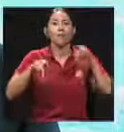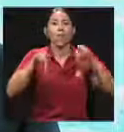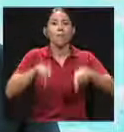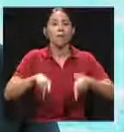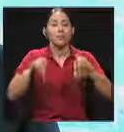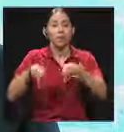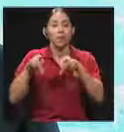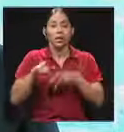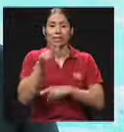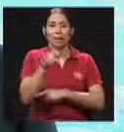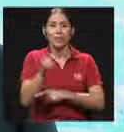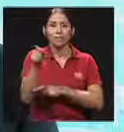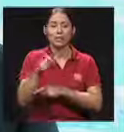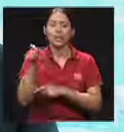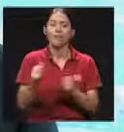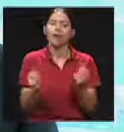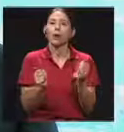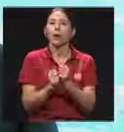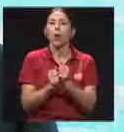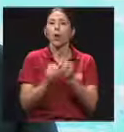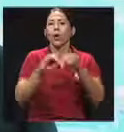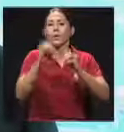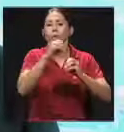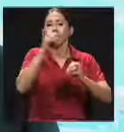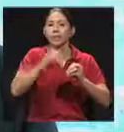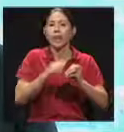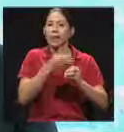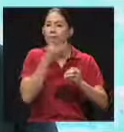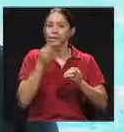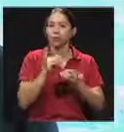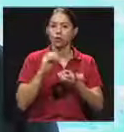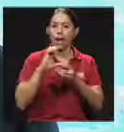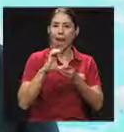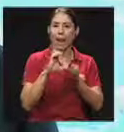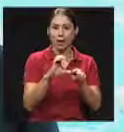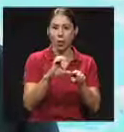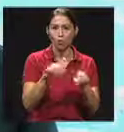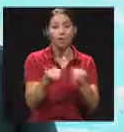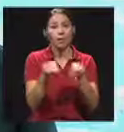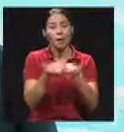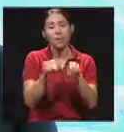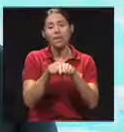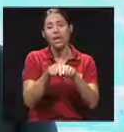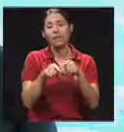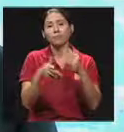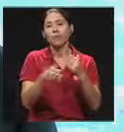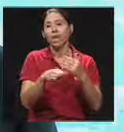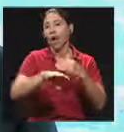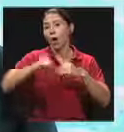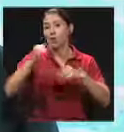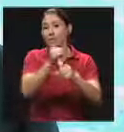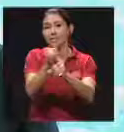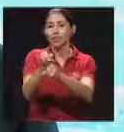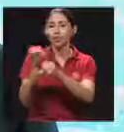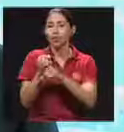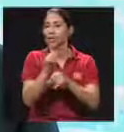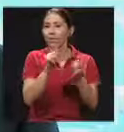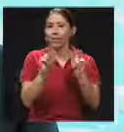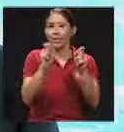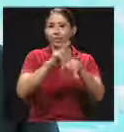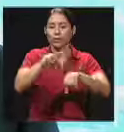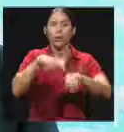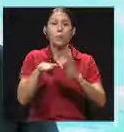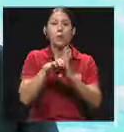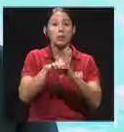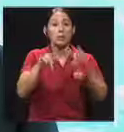mejores salarios cotizados, con salarios, por ejemplo, en el caso del magisterio, que se prestaban fuera de las instituciones del Magisterio Nacional. O sea, había una